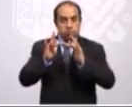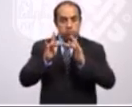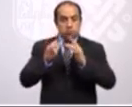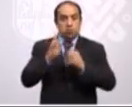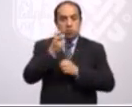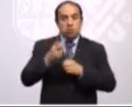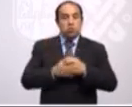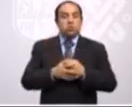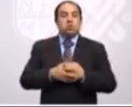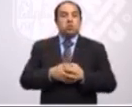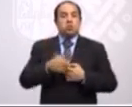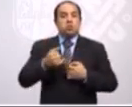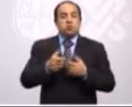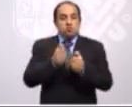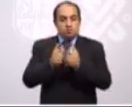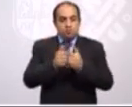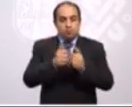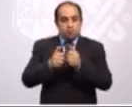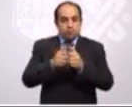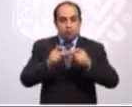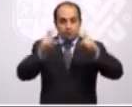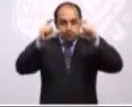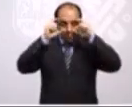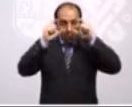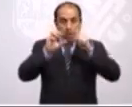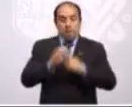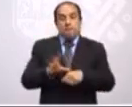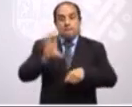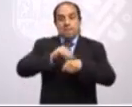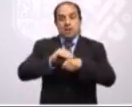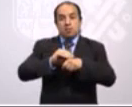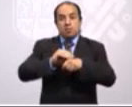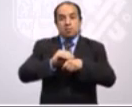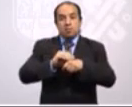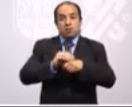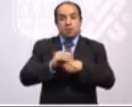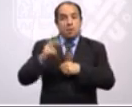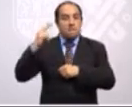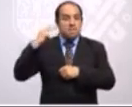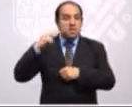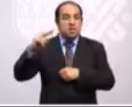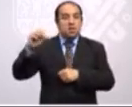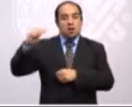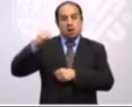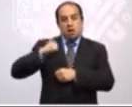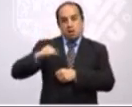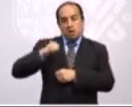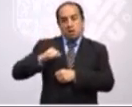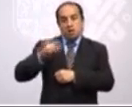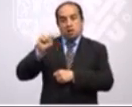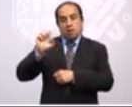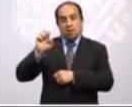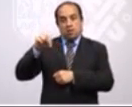juegos de realidad virtual que permitirán viajar a la vieja Tenochtitlán, la que sigue.